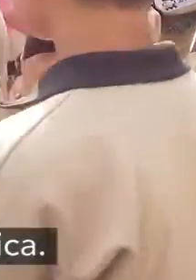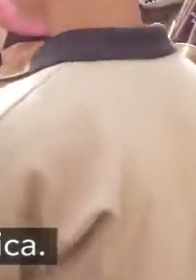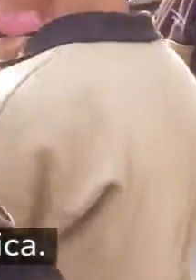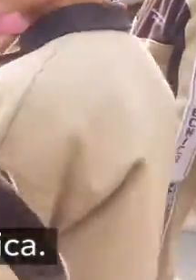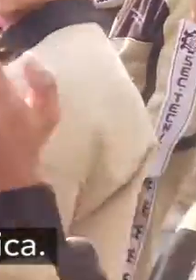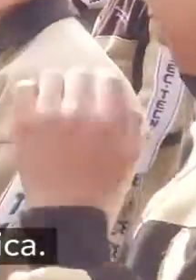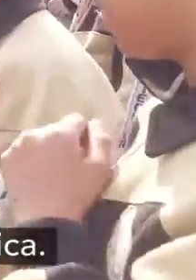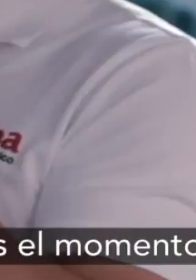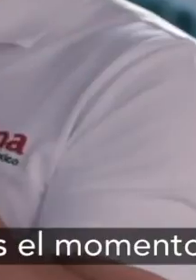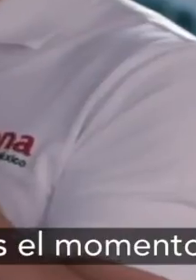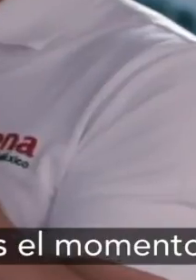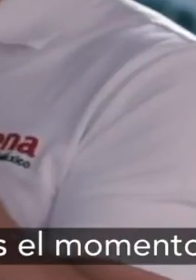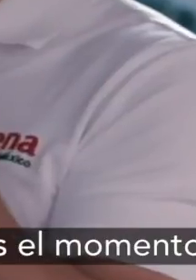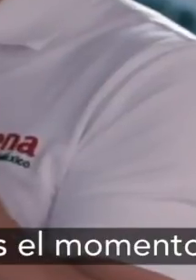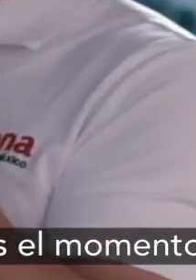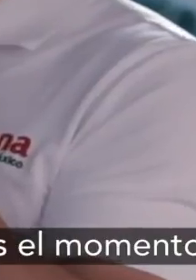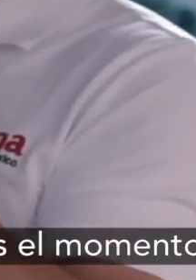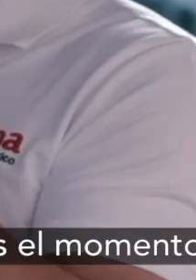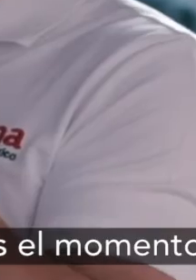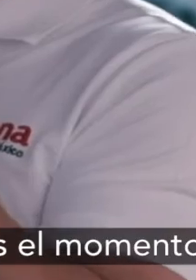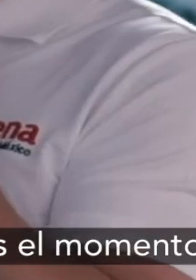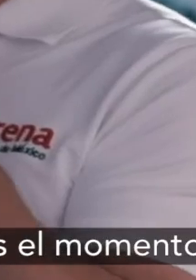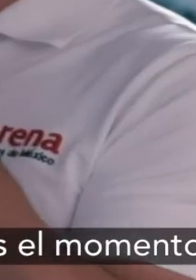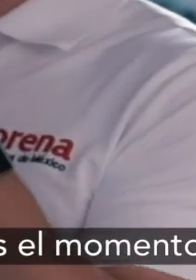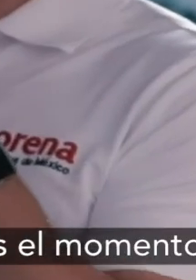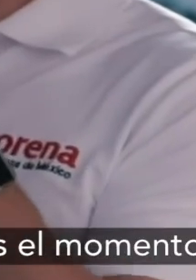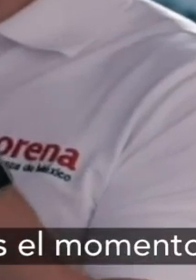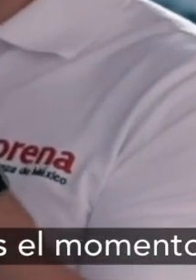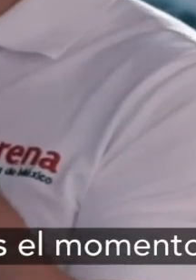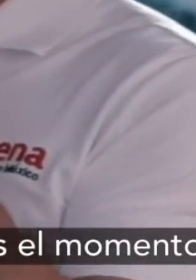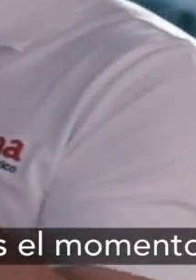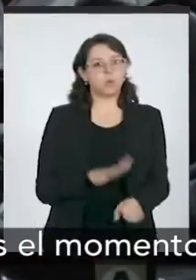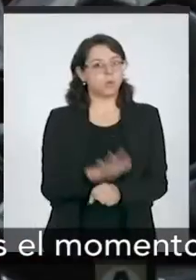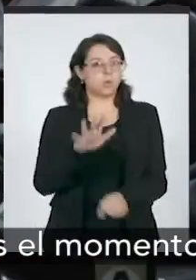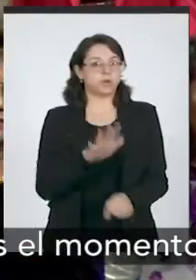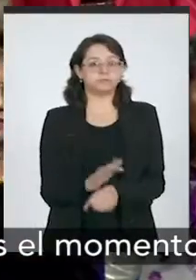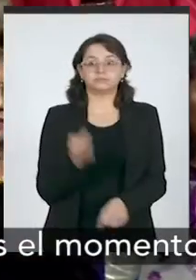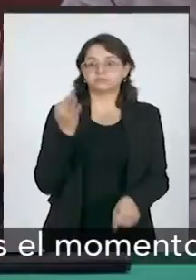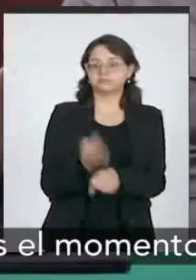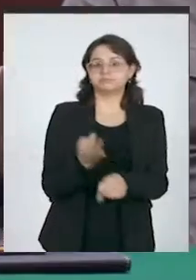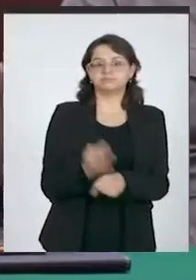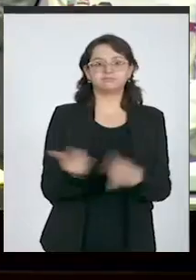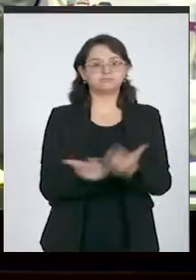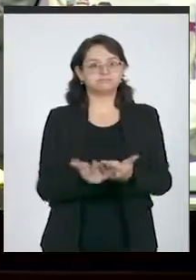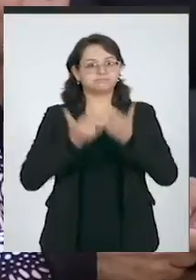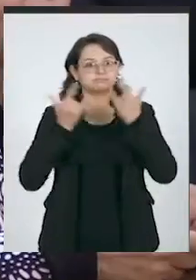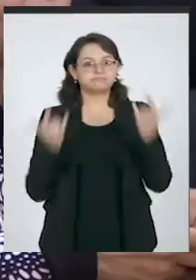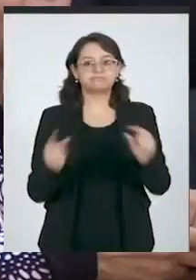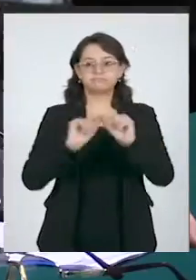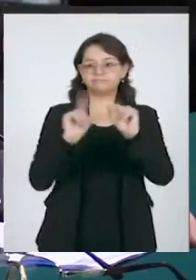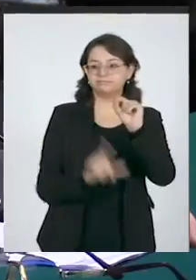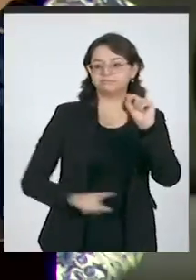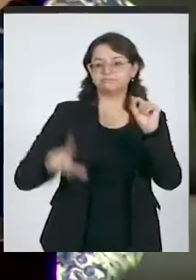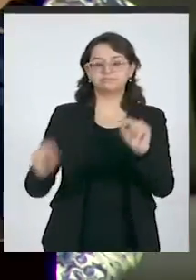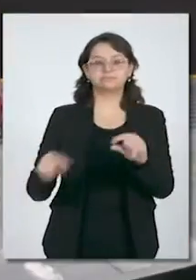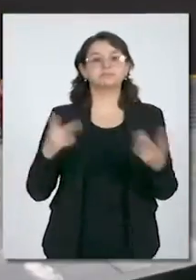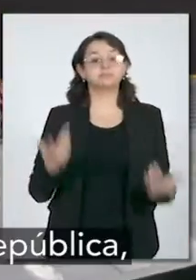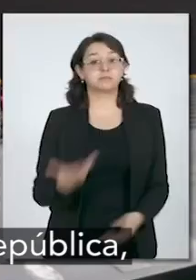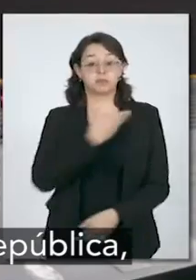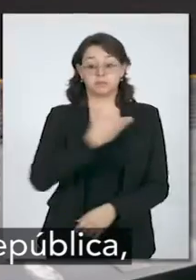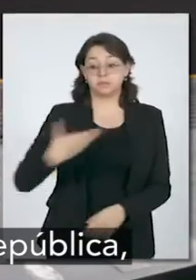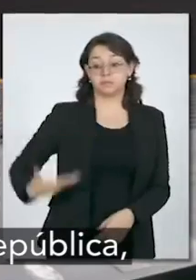Coordinación Política. La gran motivación para nuestro grupo parlamentario es el momento histórico que vive nuestro país,